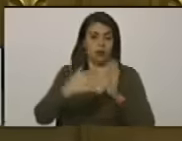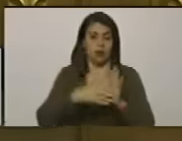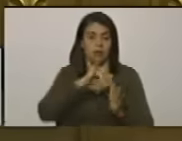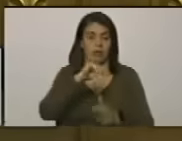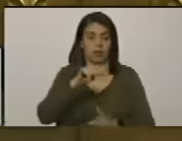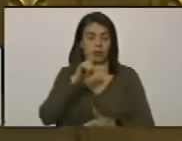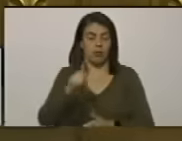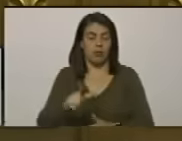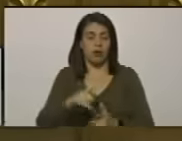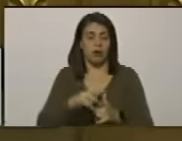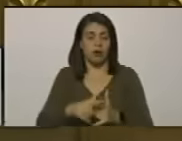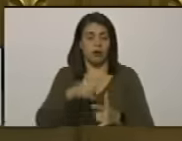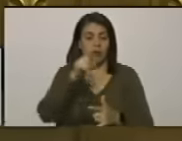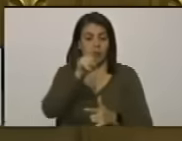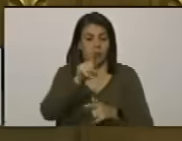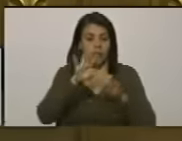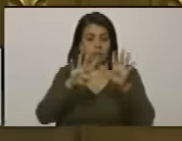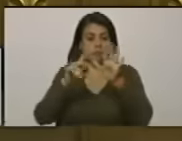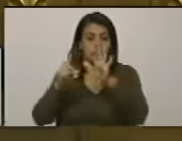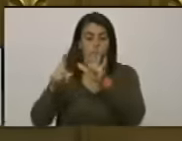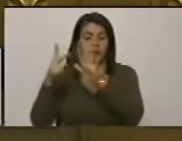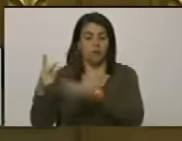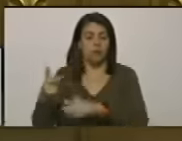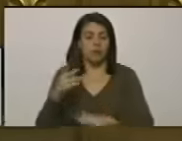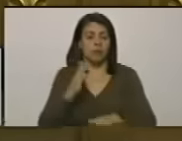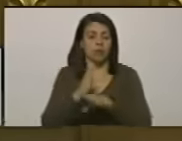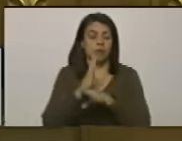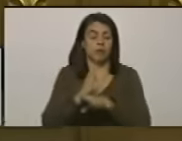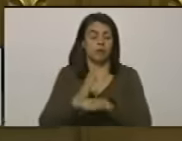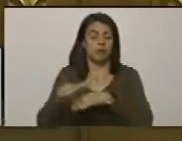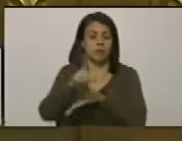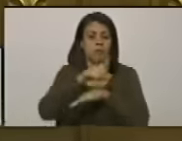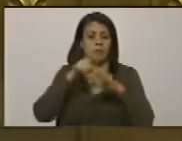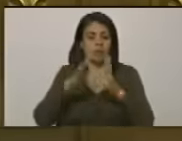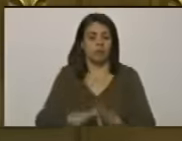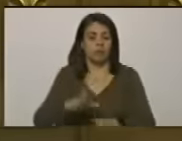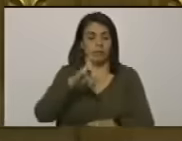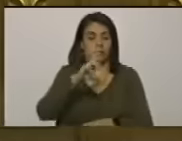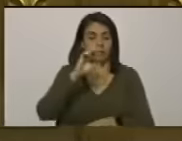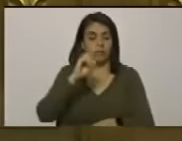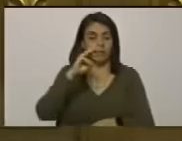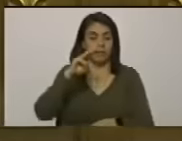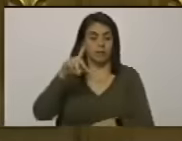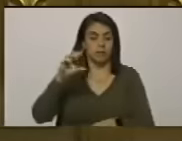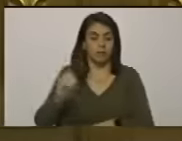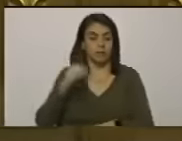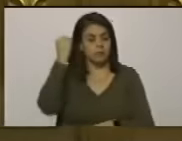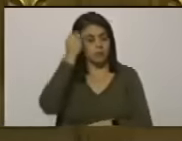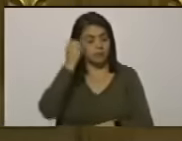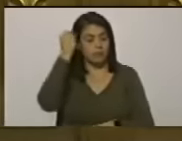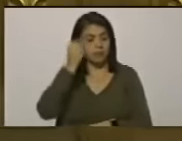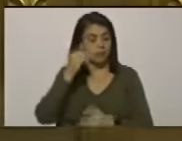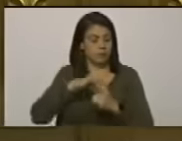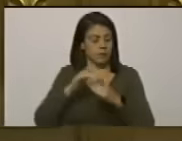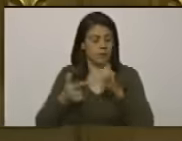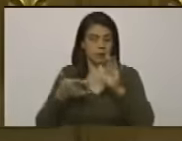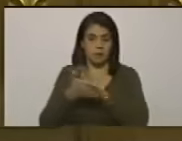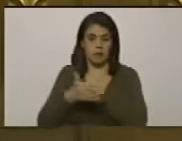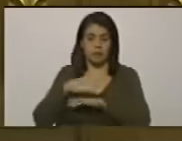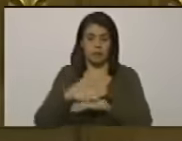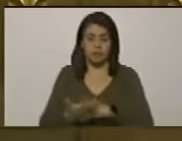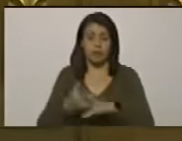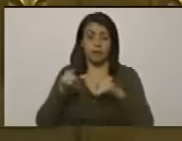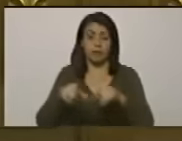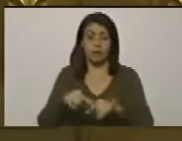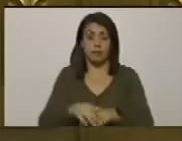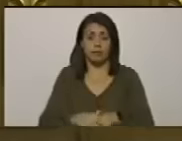junio de 1962 contra el gobierno de Rómulo Betancur considerando que el